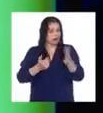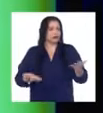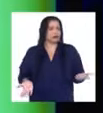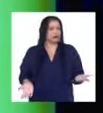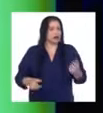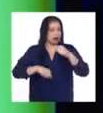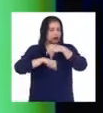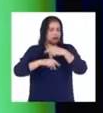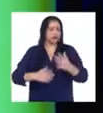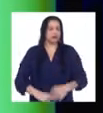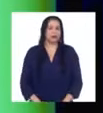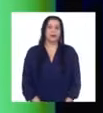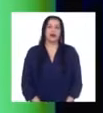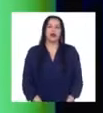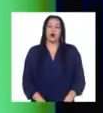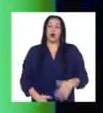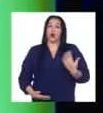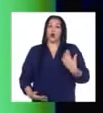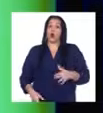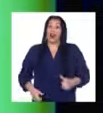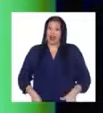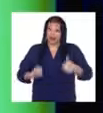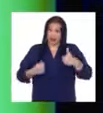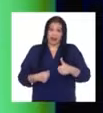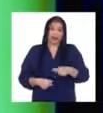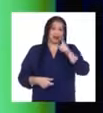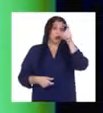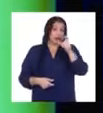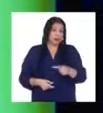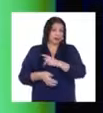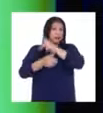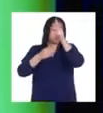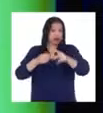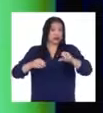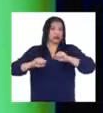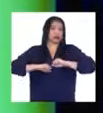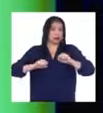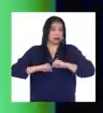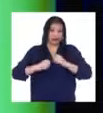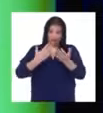La vida de un deportista no es nada sencilla.